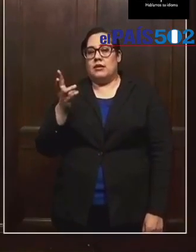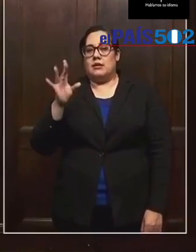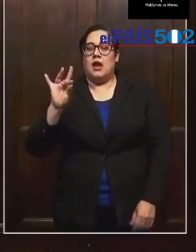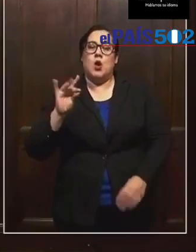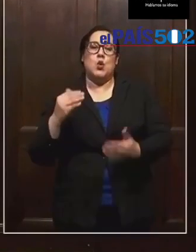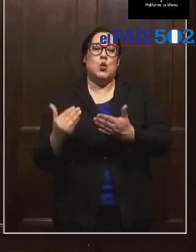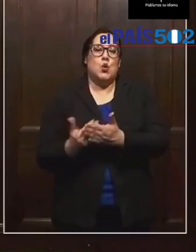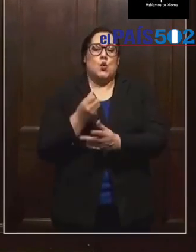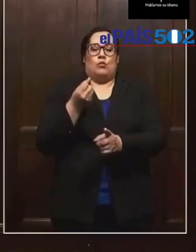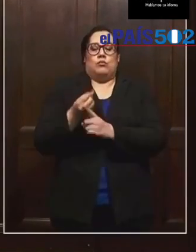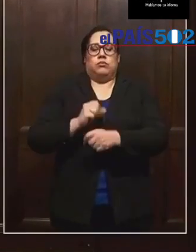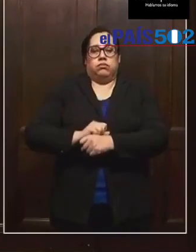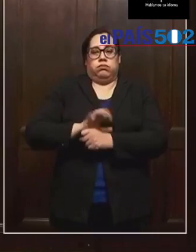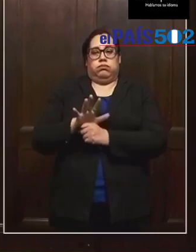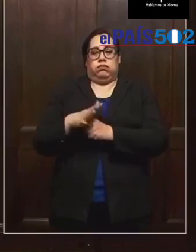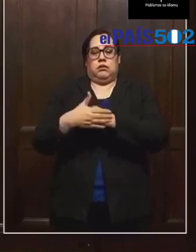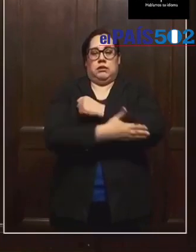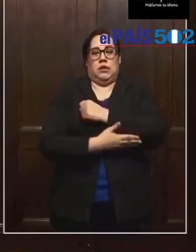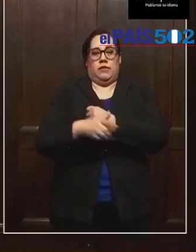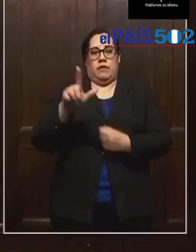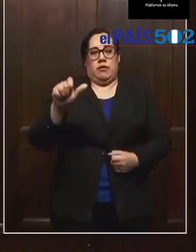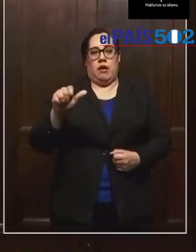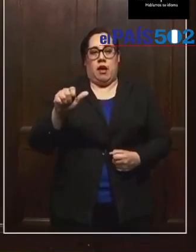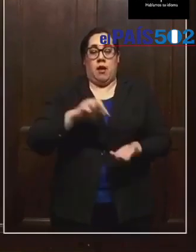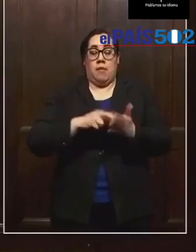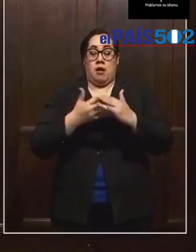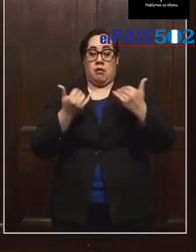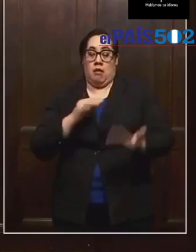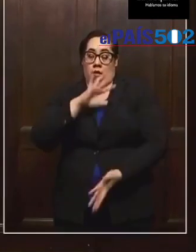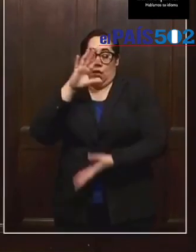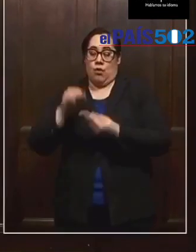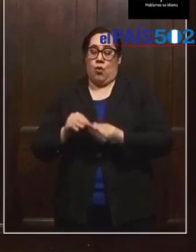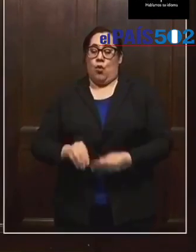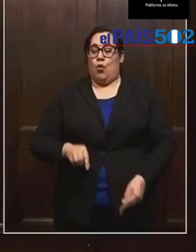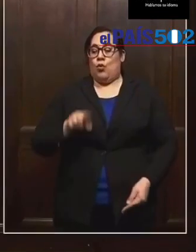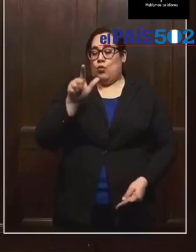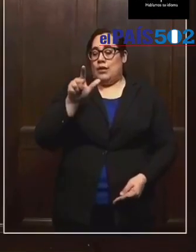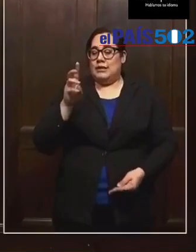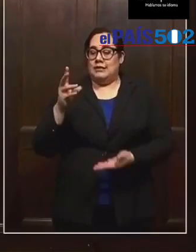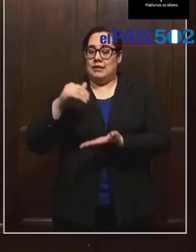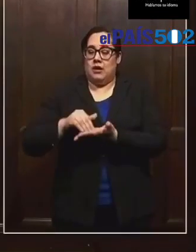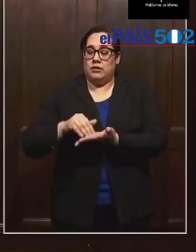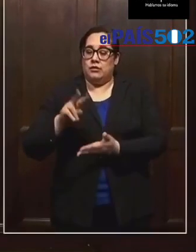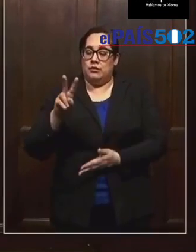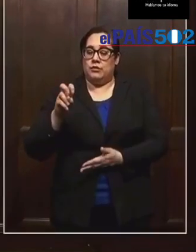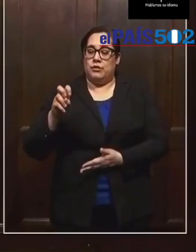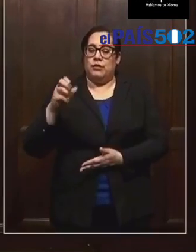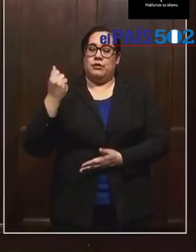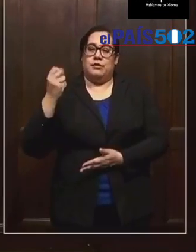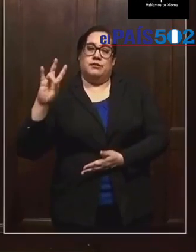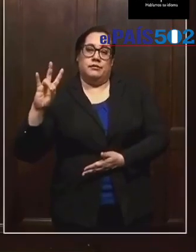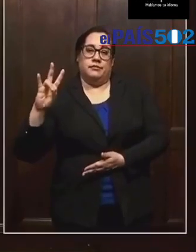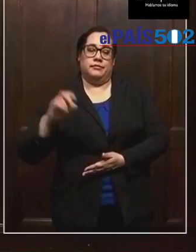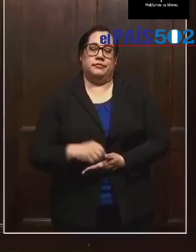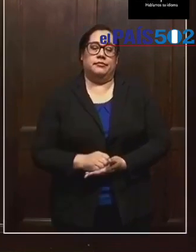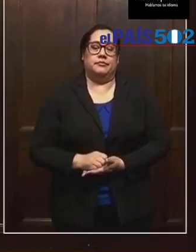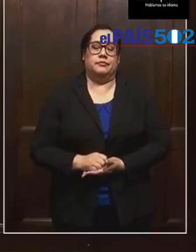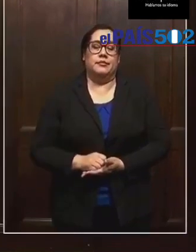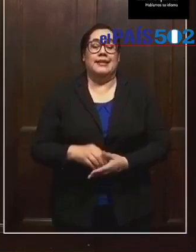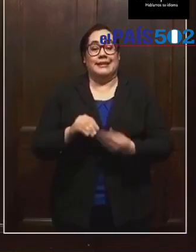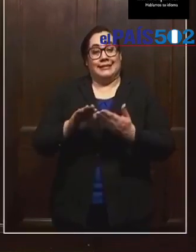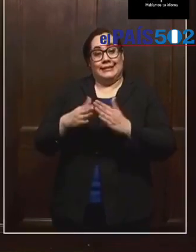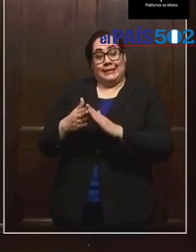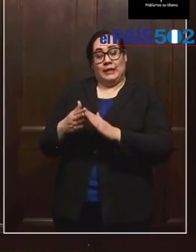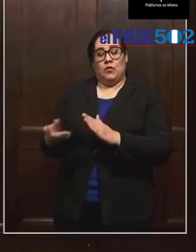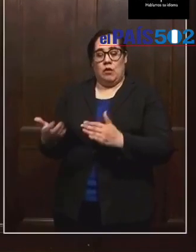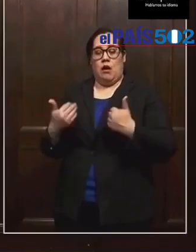en el condado de Los Ángeles, llegando a un total de 26,217. En la ciudad